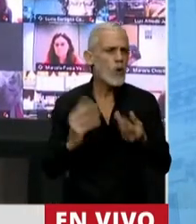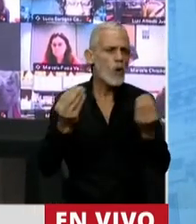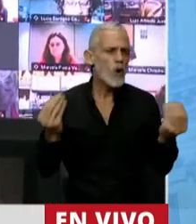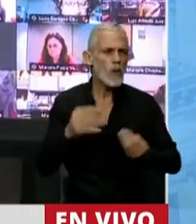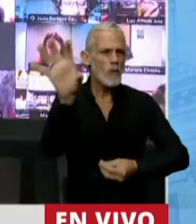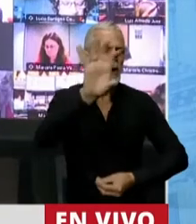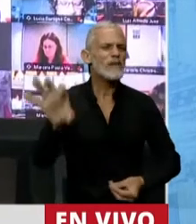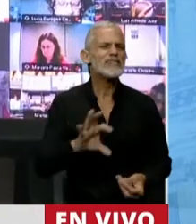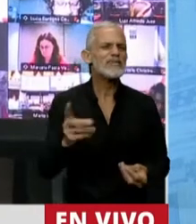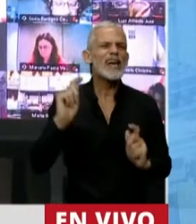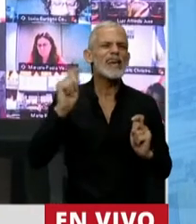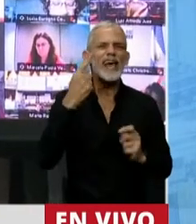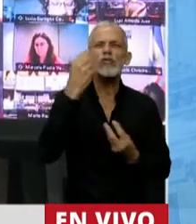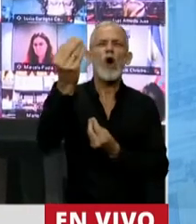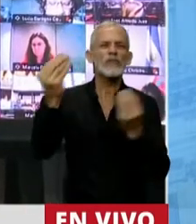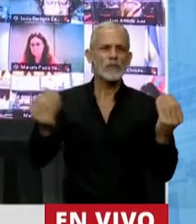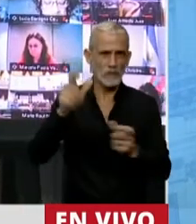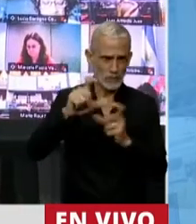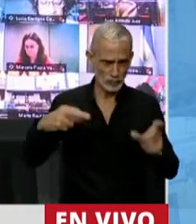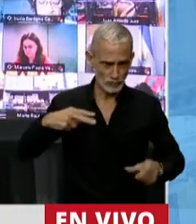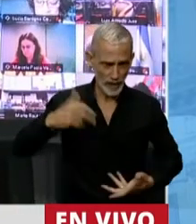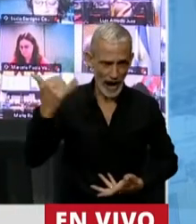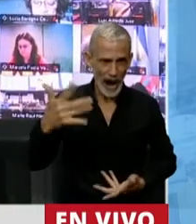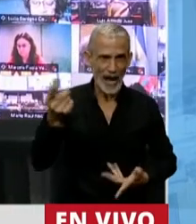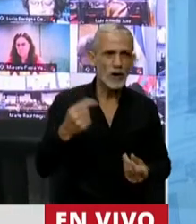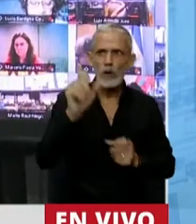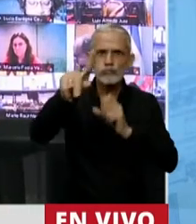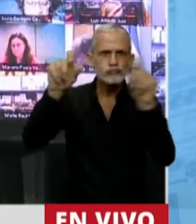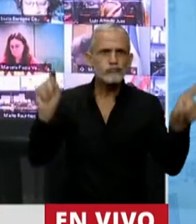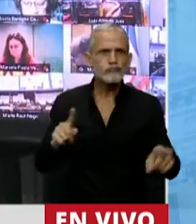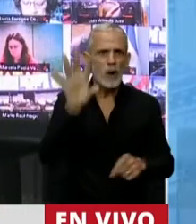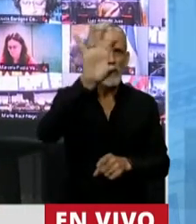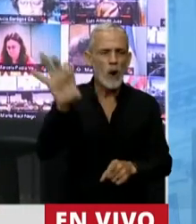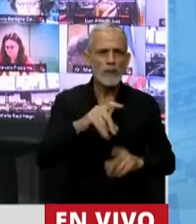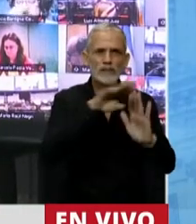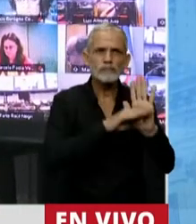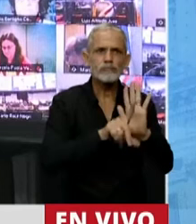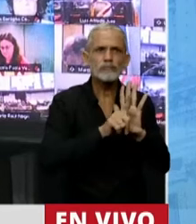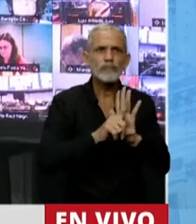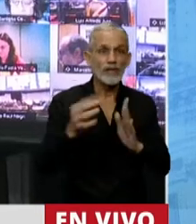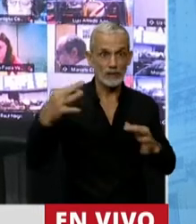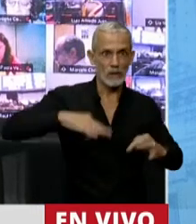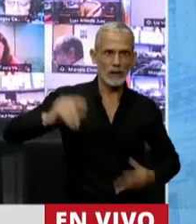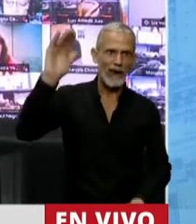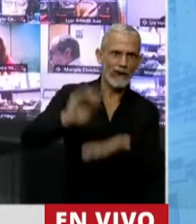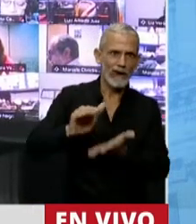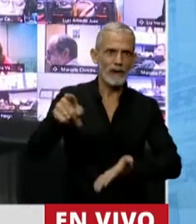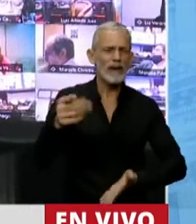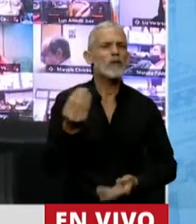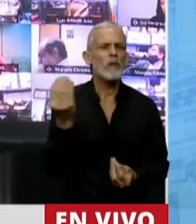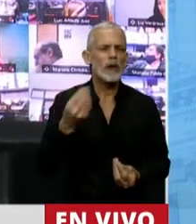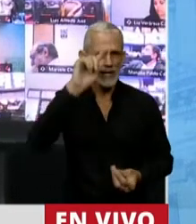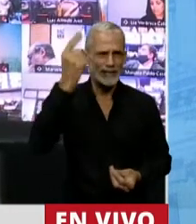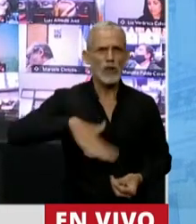de todas las provincias? ¿Qué efectos tendrá en las jurisdicciones esa merma de dinero? ¿Por qué solo